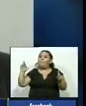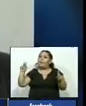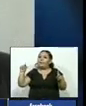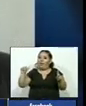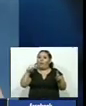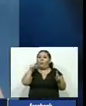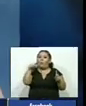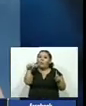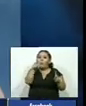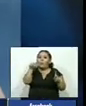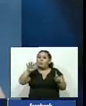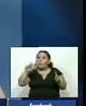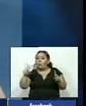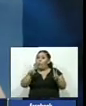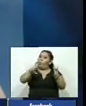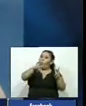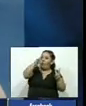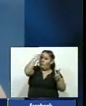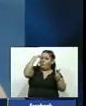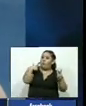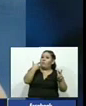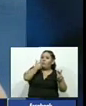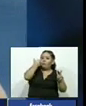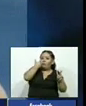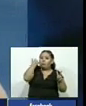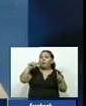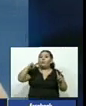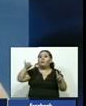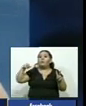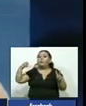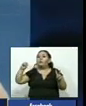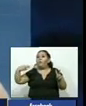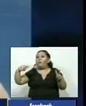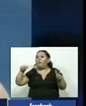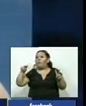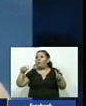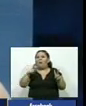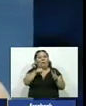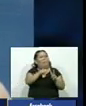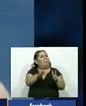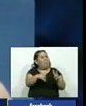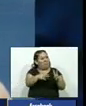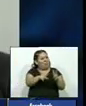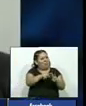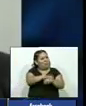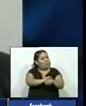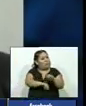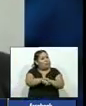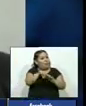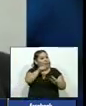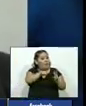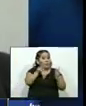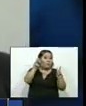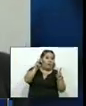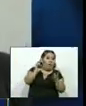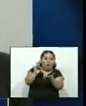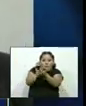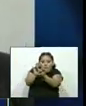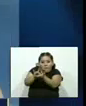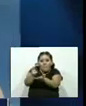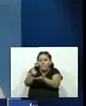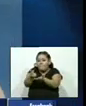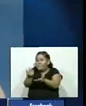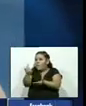años de edad y Johanna Alexandra Heraso de 27 ellas son acusadas de extorsionar a comerciantes y personas